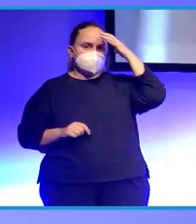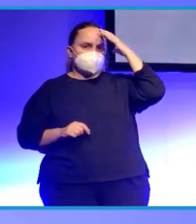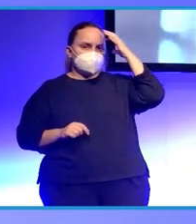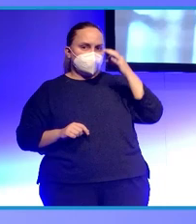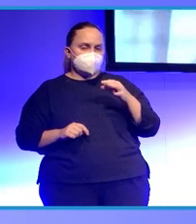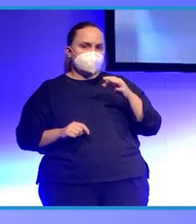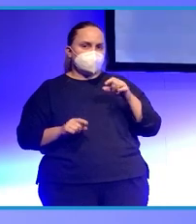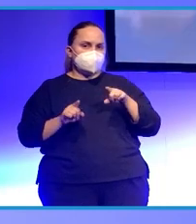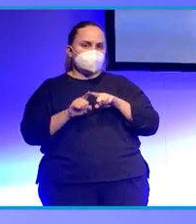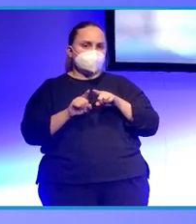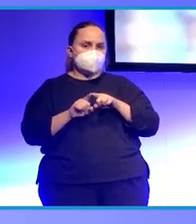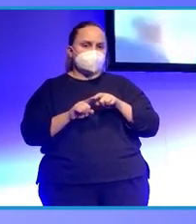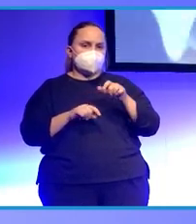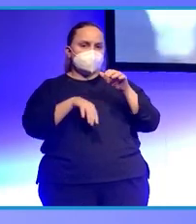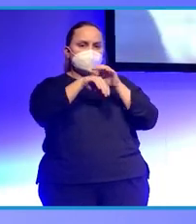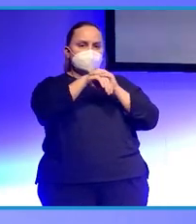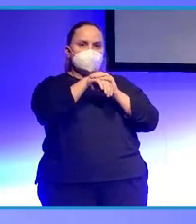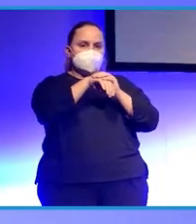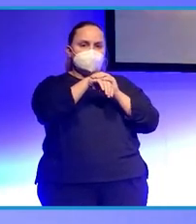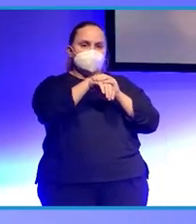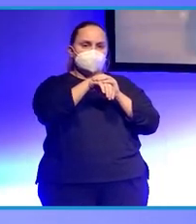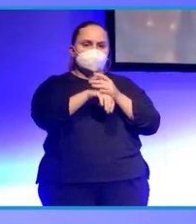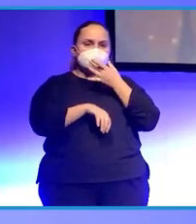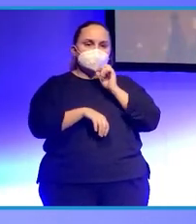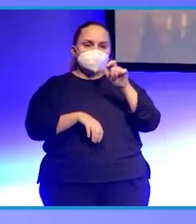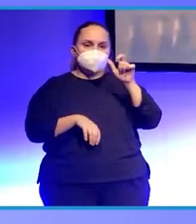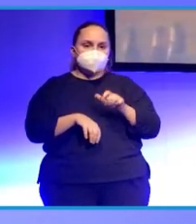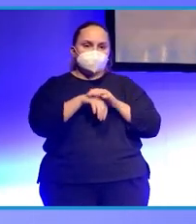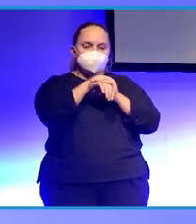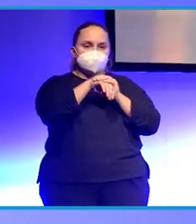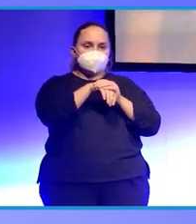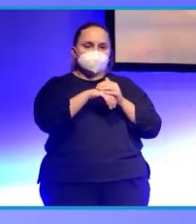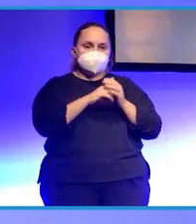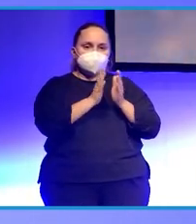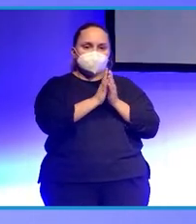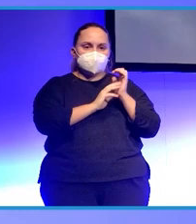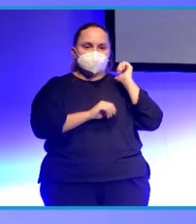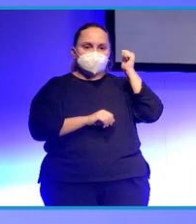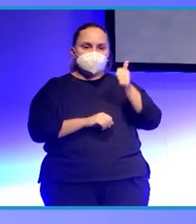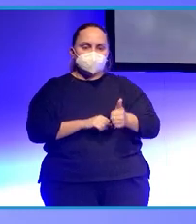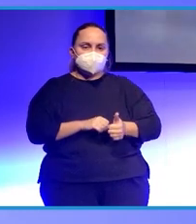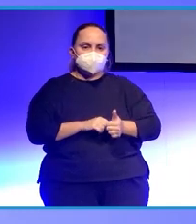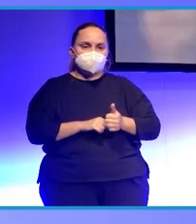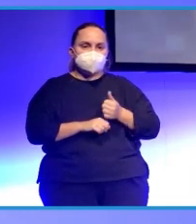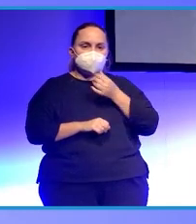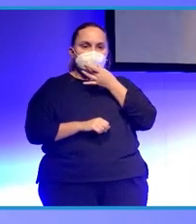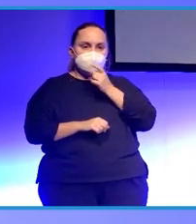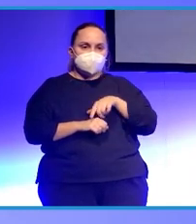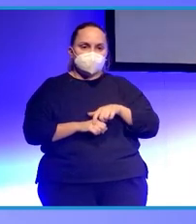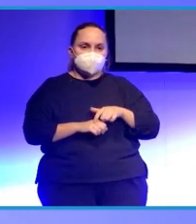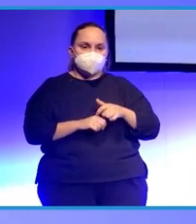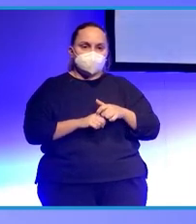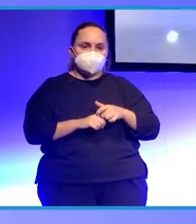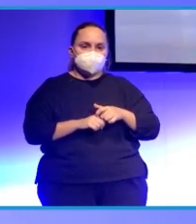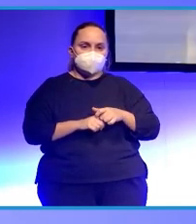idealizado porque fue mi amigo y mi compañero mucho tiempo, pero creo que grandes estrellas de la comunicación de los últimos años